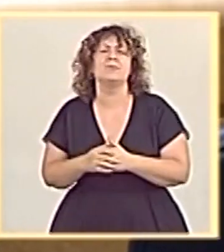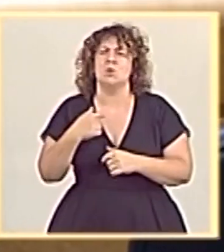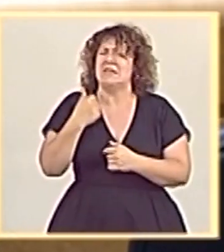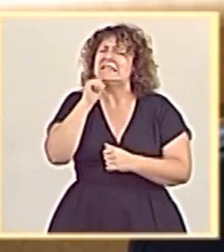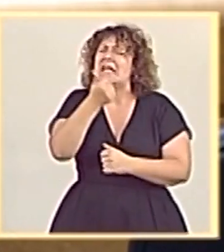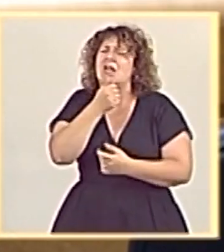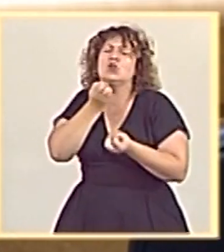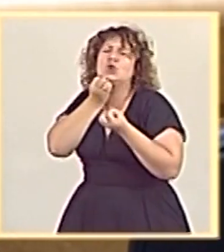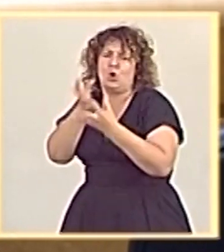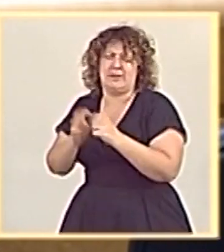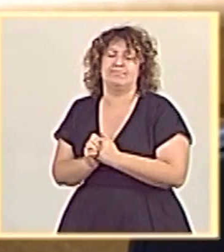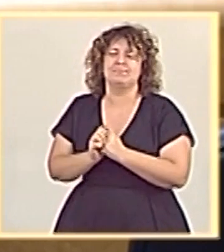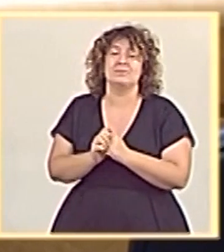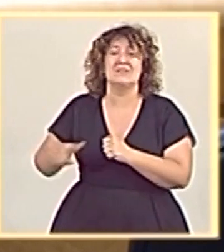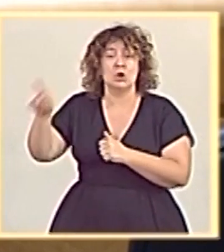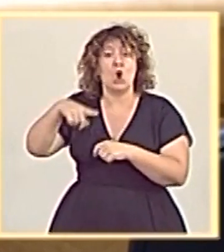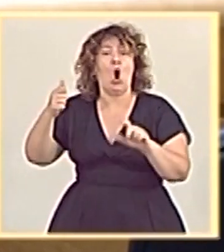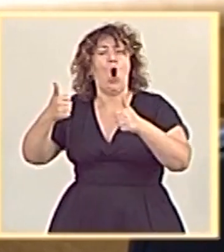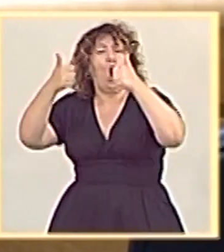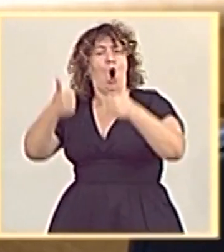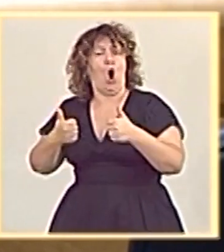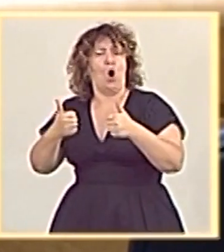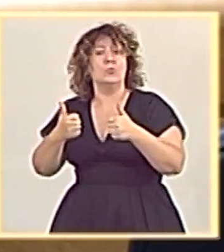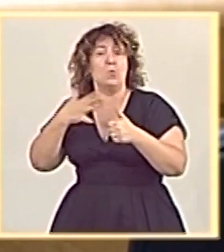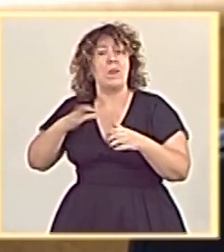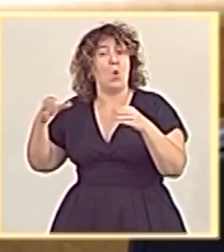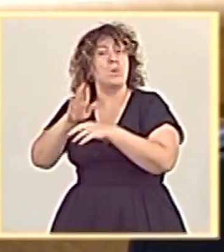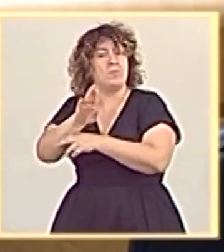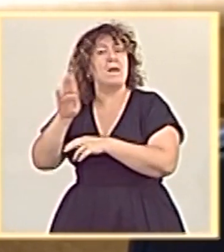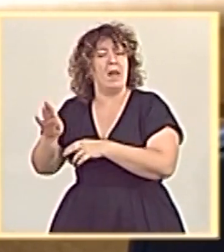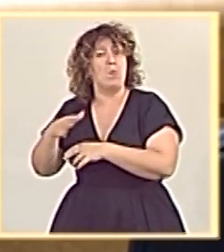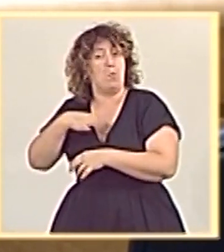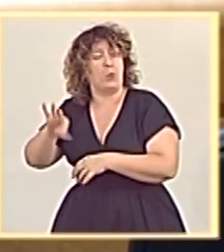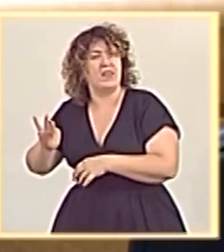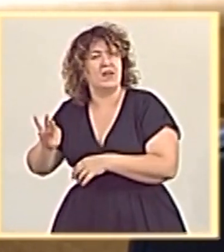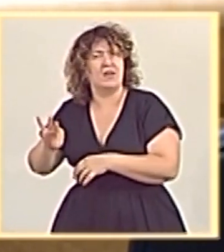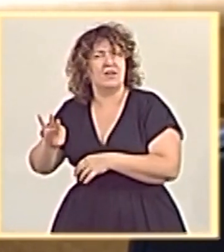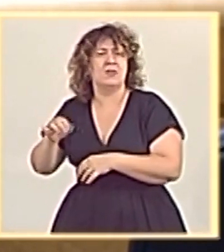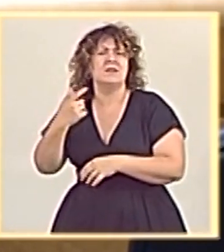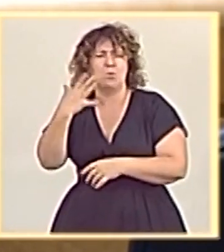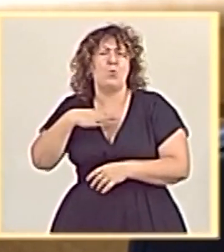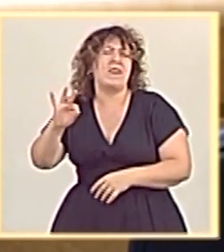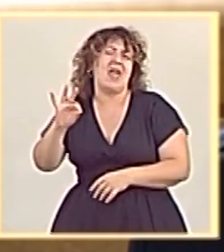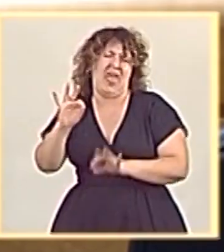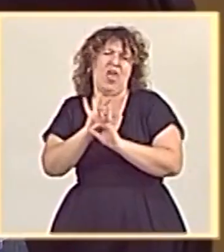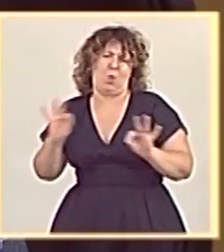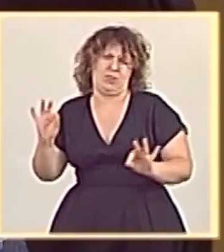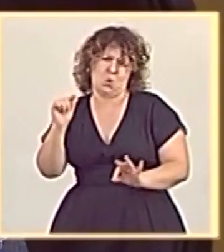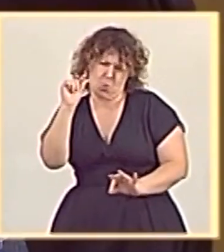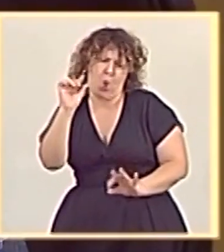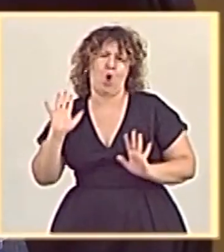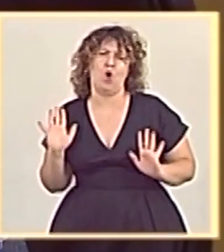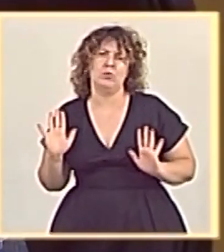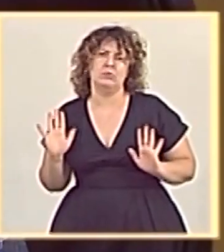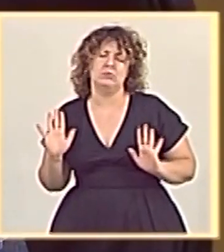secreto. Se puede hacer oposición, incluso se puede ser del Partido Popular y tener un poquito así de educación. Y,